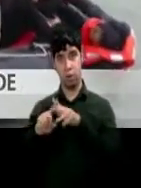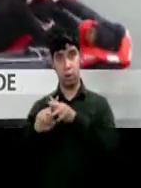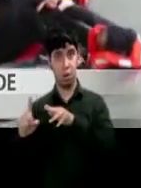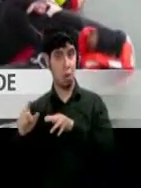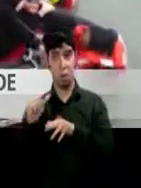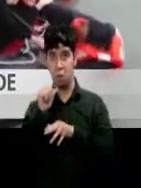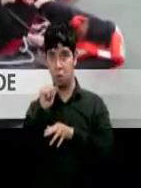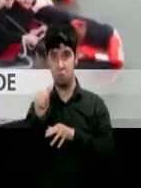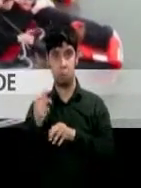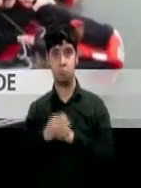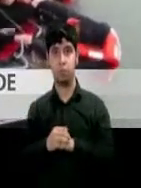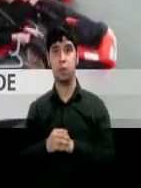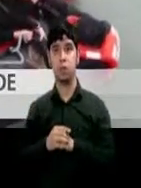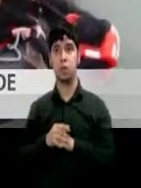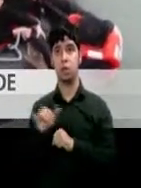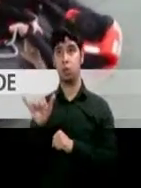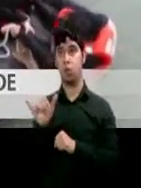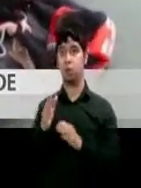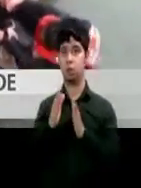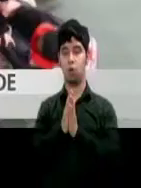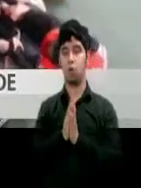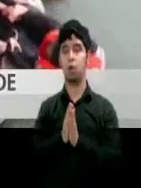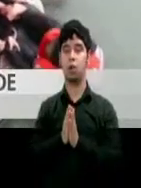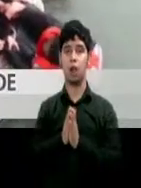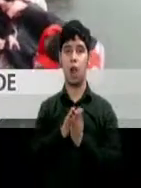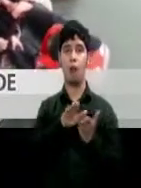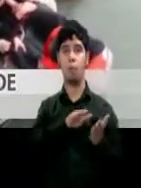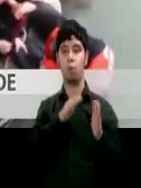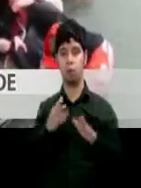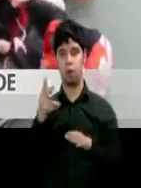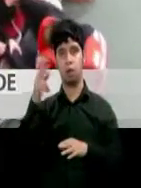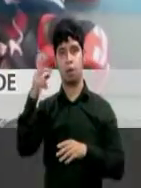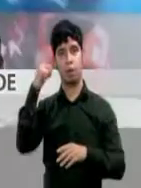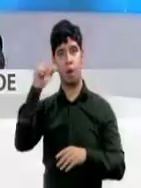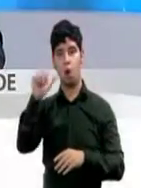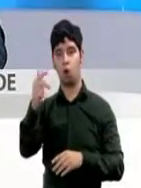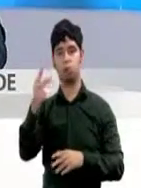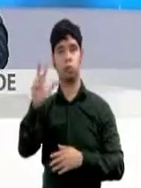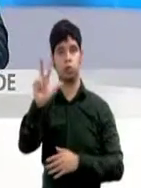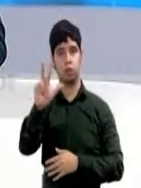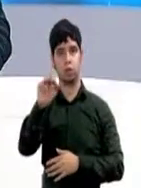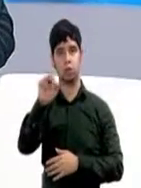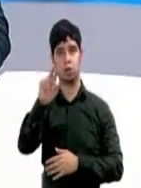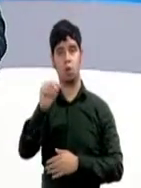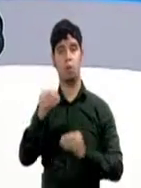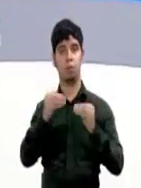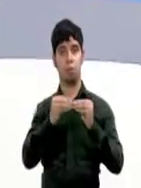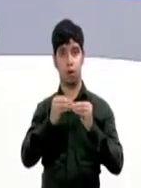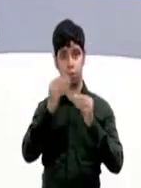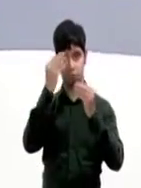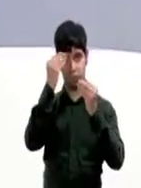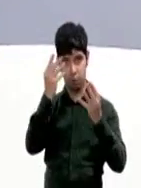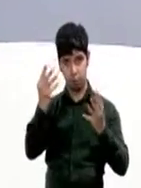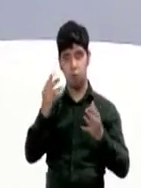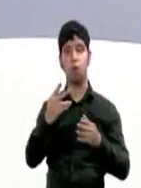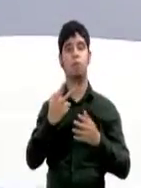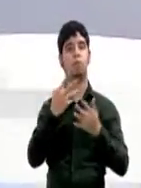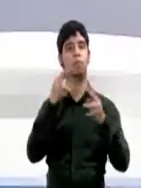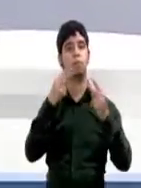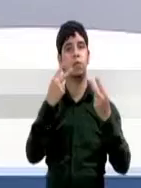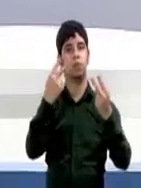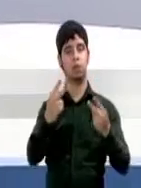la pena de muerte para otros tres miembros de la tripulación. Y para ver estas y otras noticias, visite nuestra página